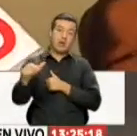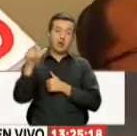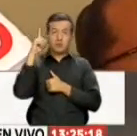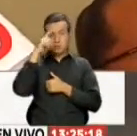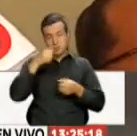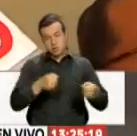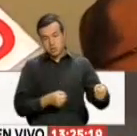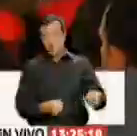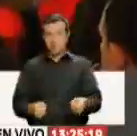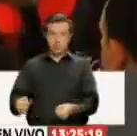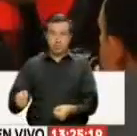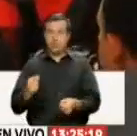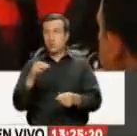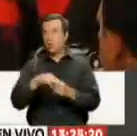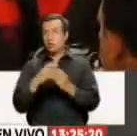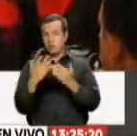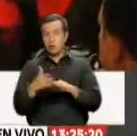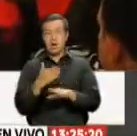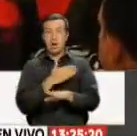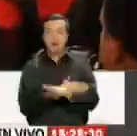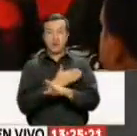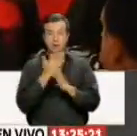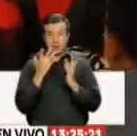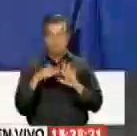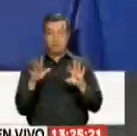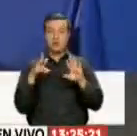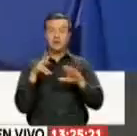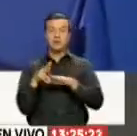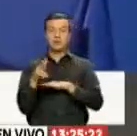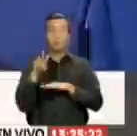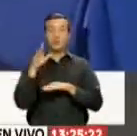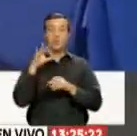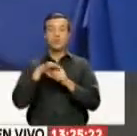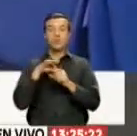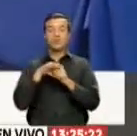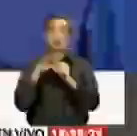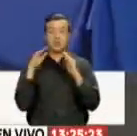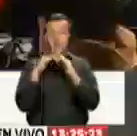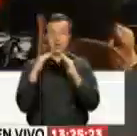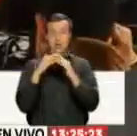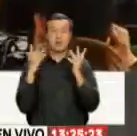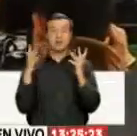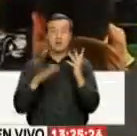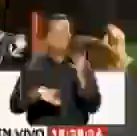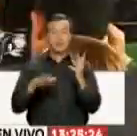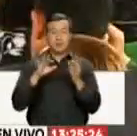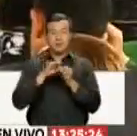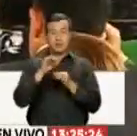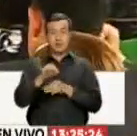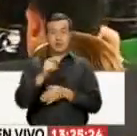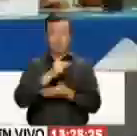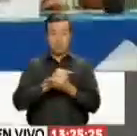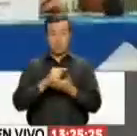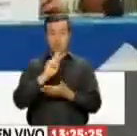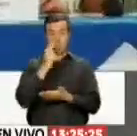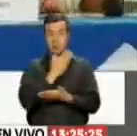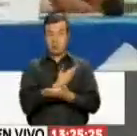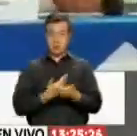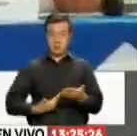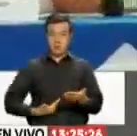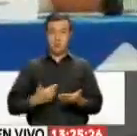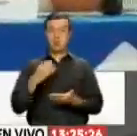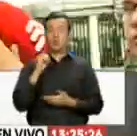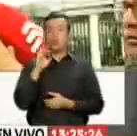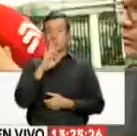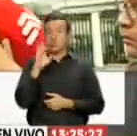llevarlo En silla de ruedas Hasta que vote Más temprano Se dio el acto inaugural Del voto en casa En la delegación electoral Del Guayas Con la presencia Del vicepresidente